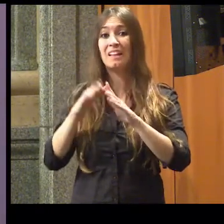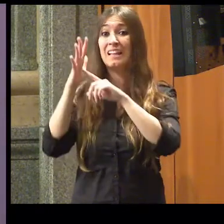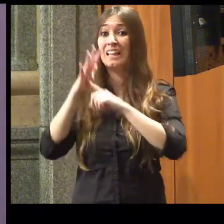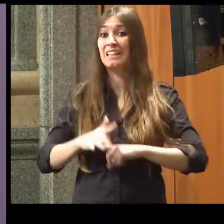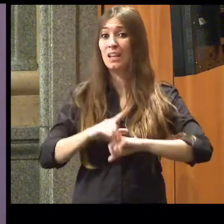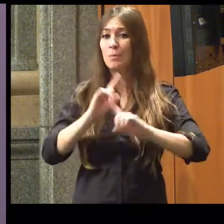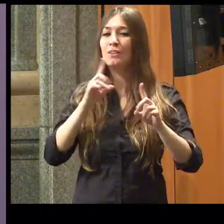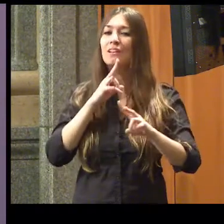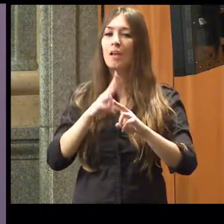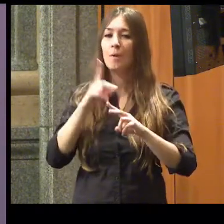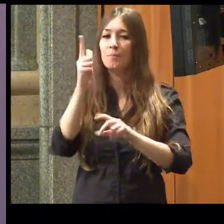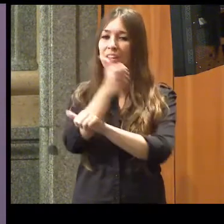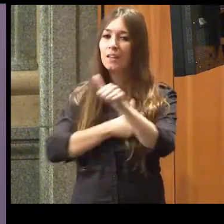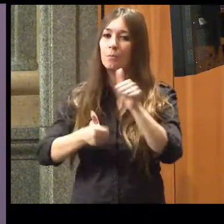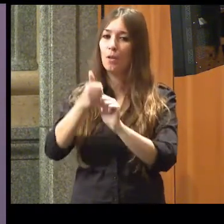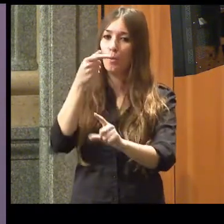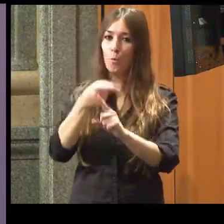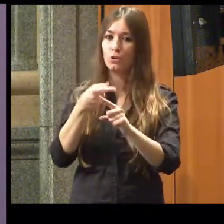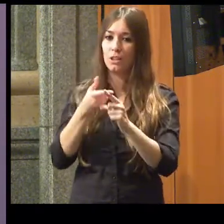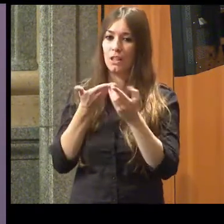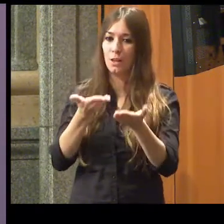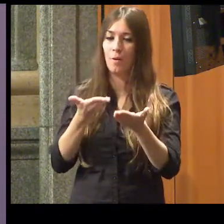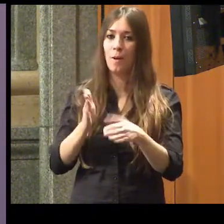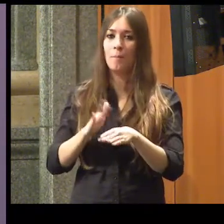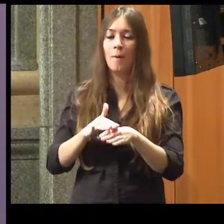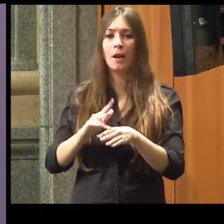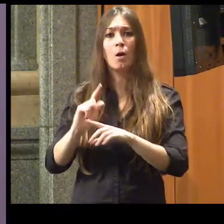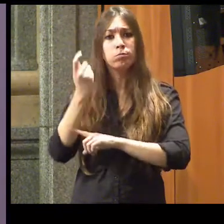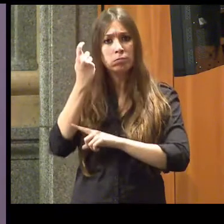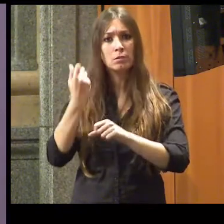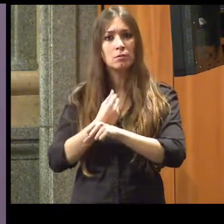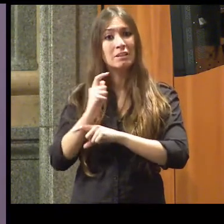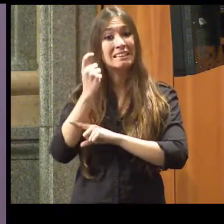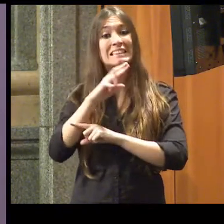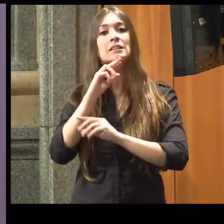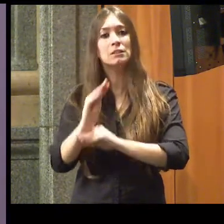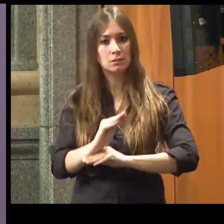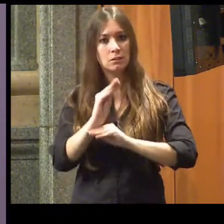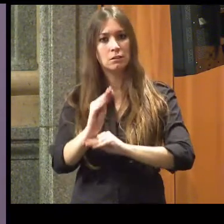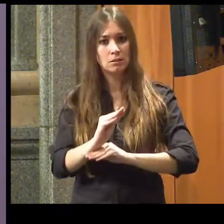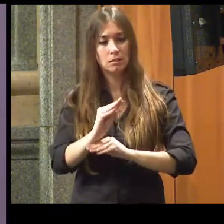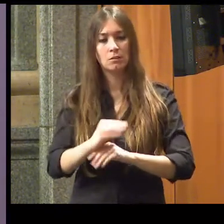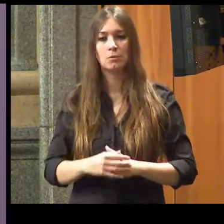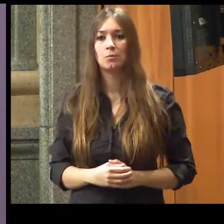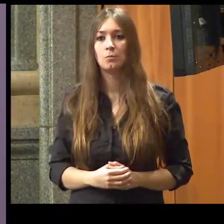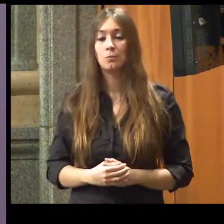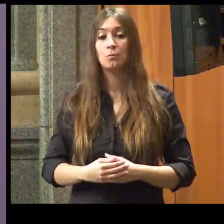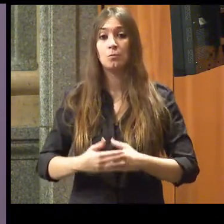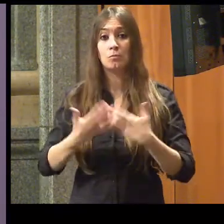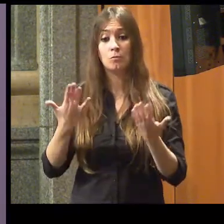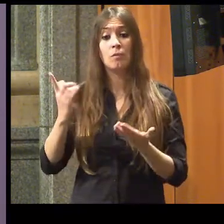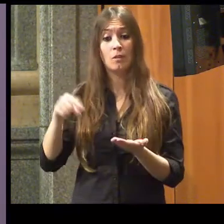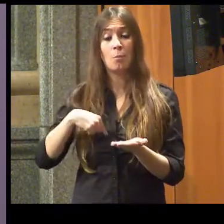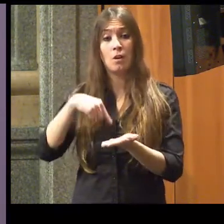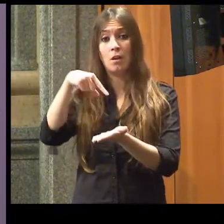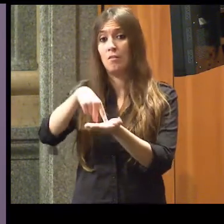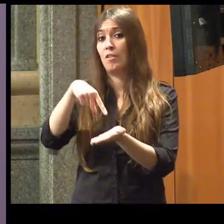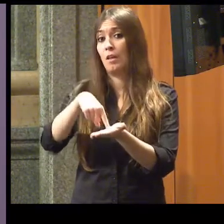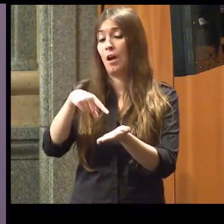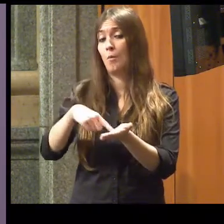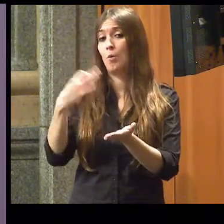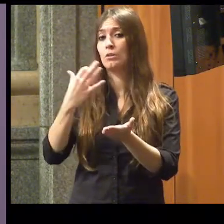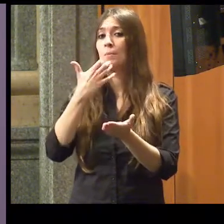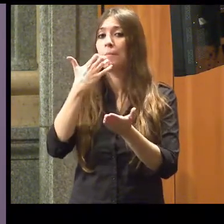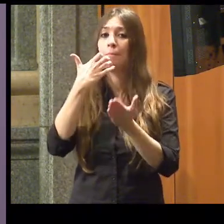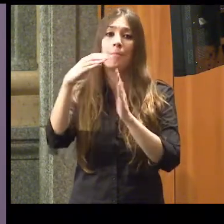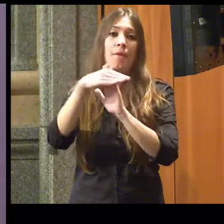positivas para conseguir y mantener el empleo. Le indicamos medidas